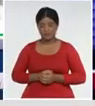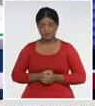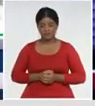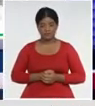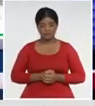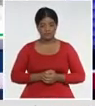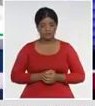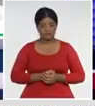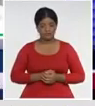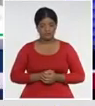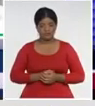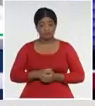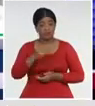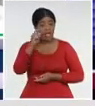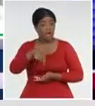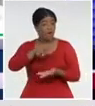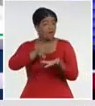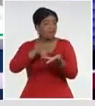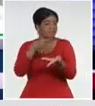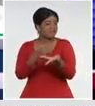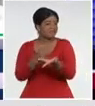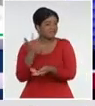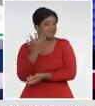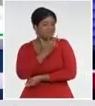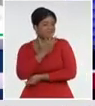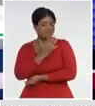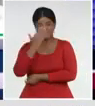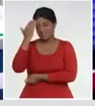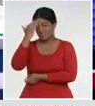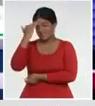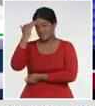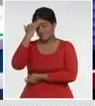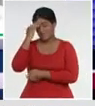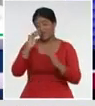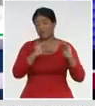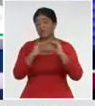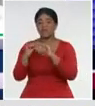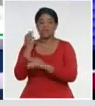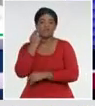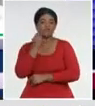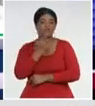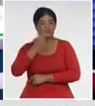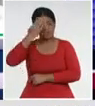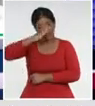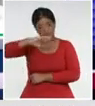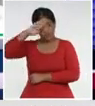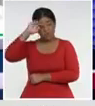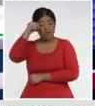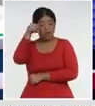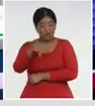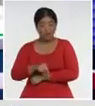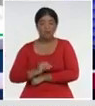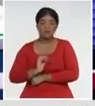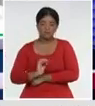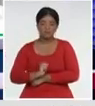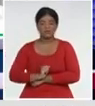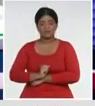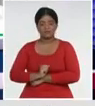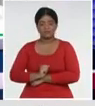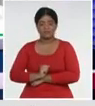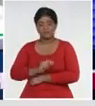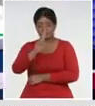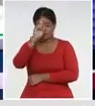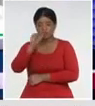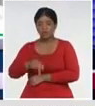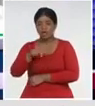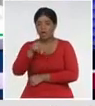Maday Pérez, intérprete, en lengua de señas, para la comunidad sorda, de Cuba, se incorpora a esta transmisión, doctor, vamos a analizar, la